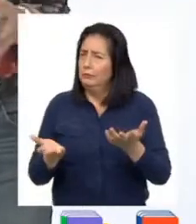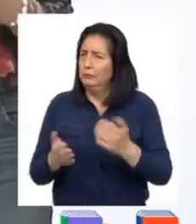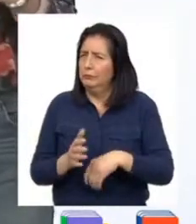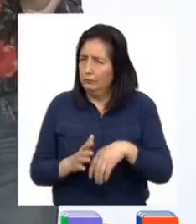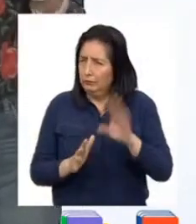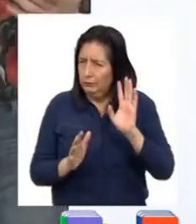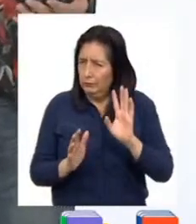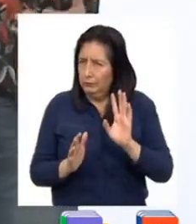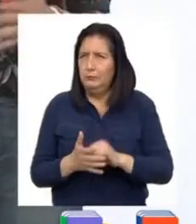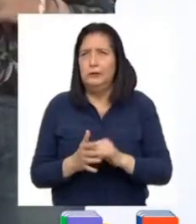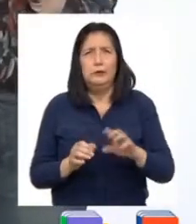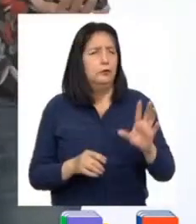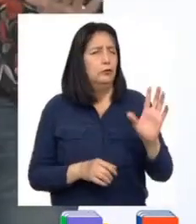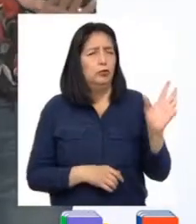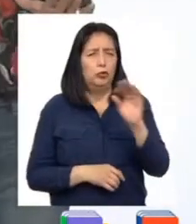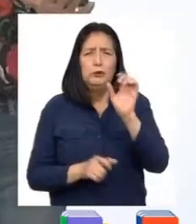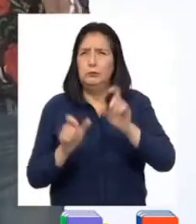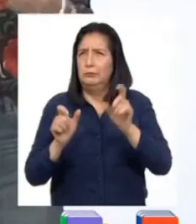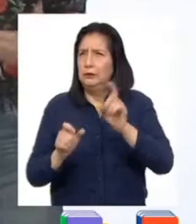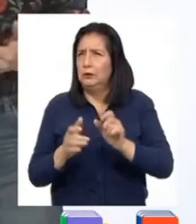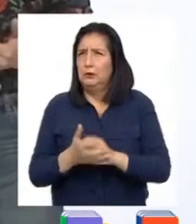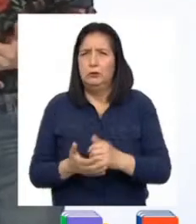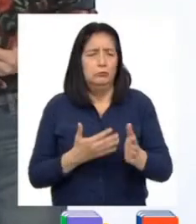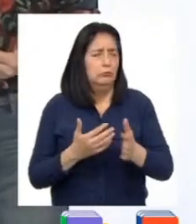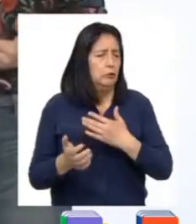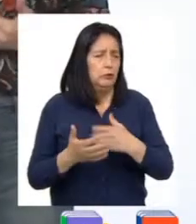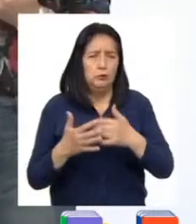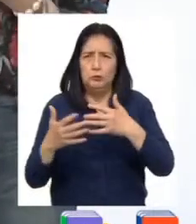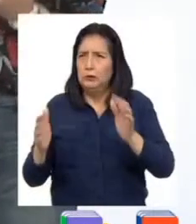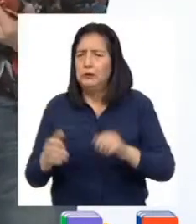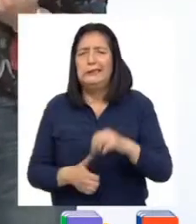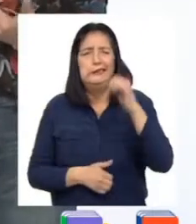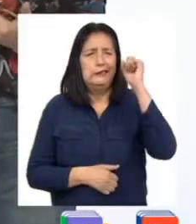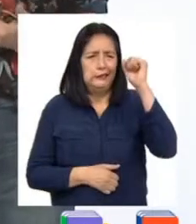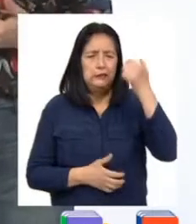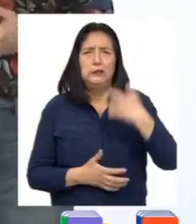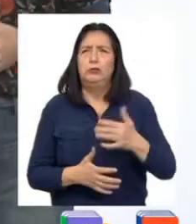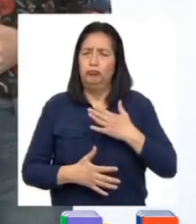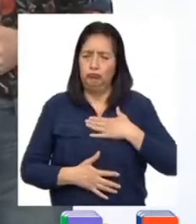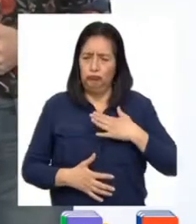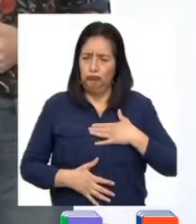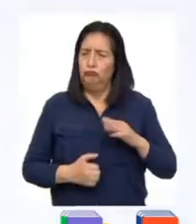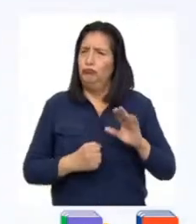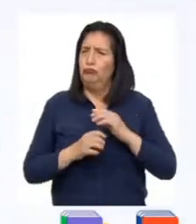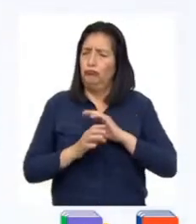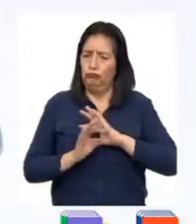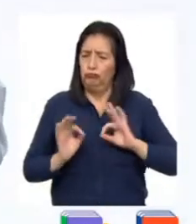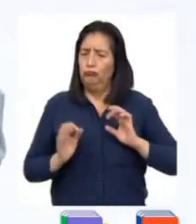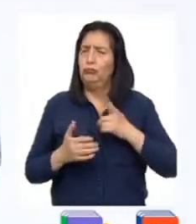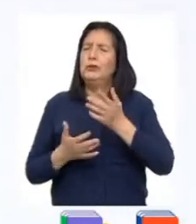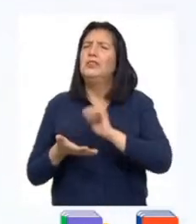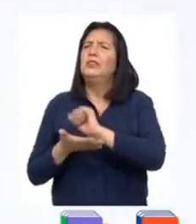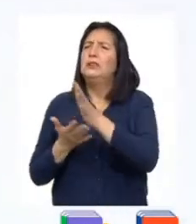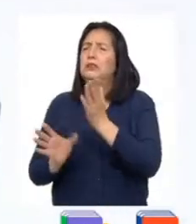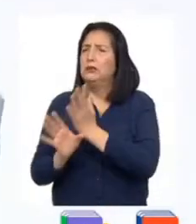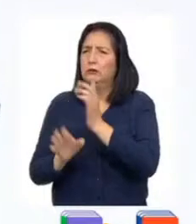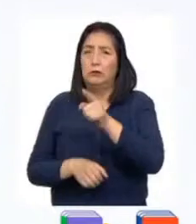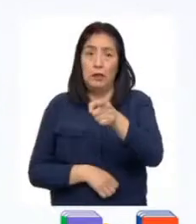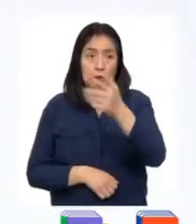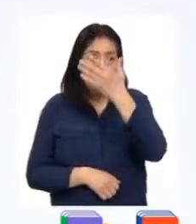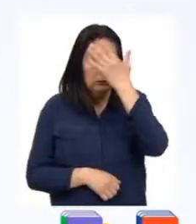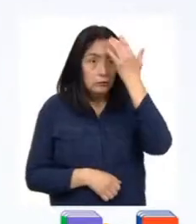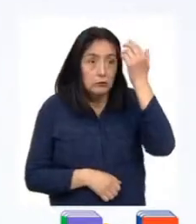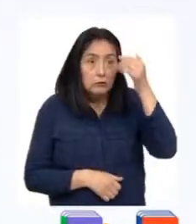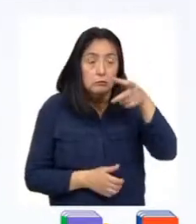cosas, todas las personas sin distinción, tenemos derecho a la integridad física y psicológica. No olviden que a